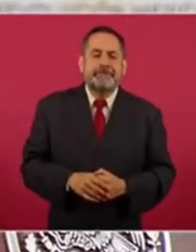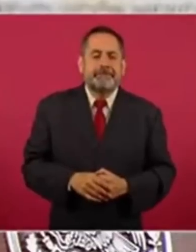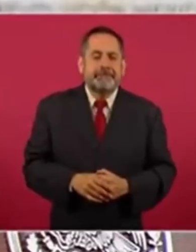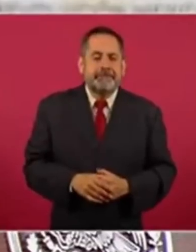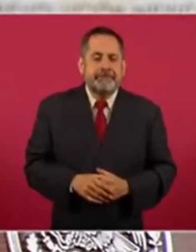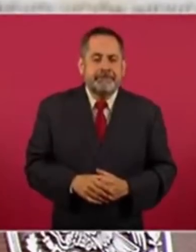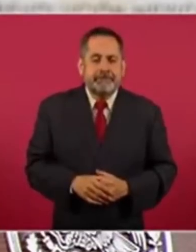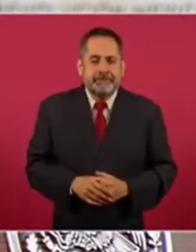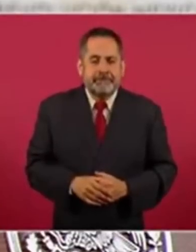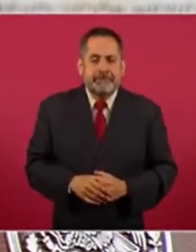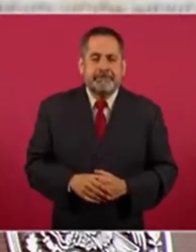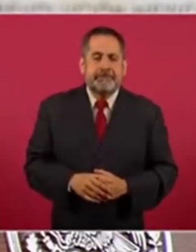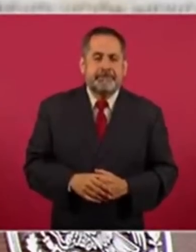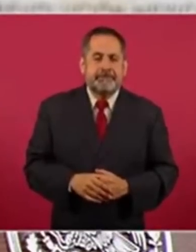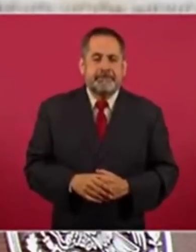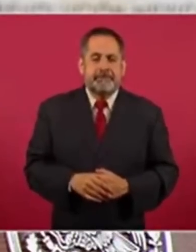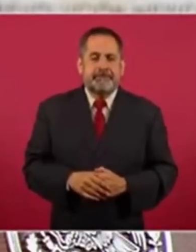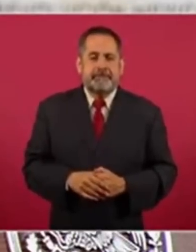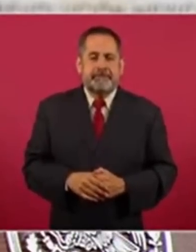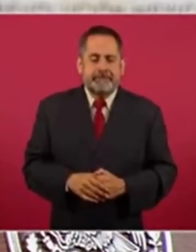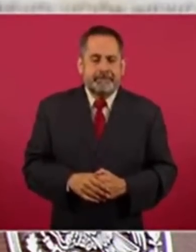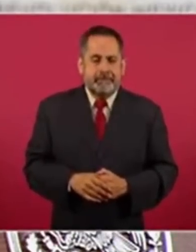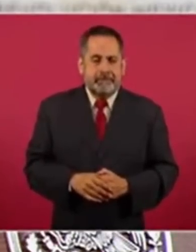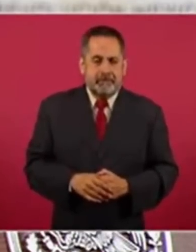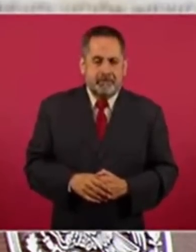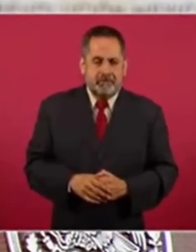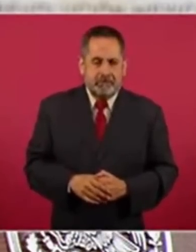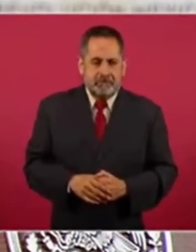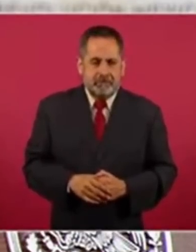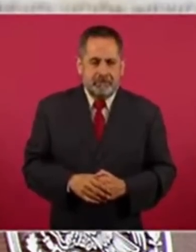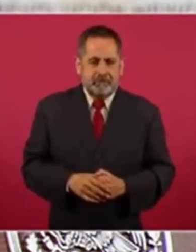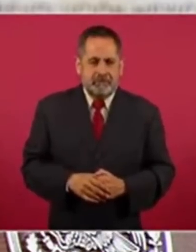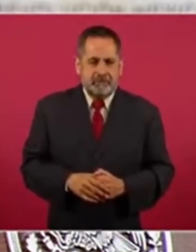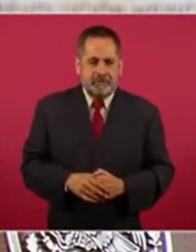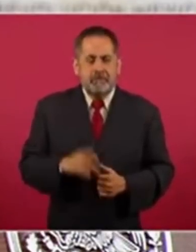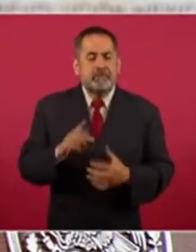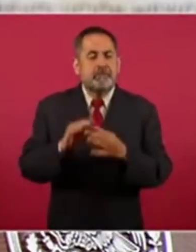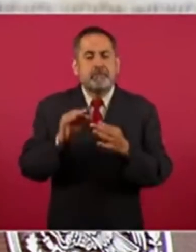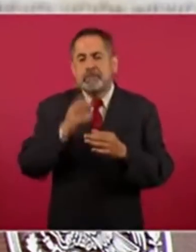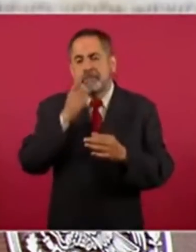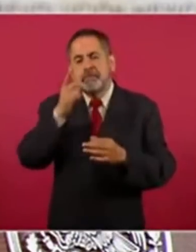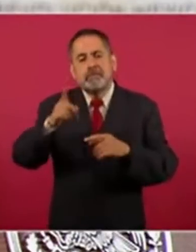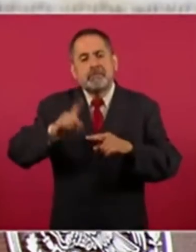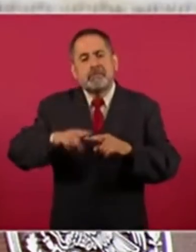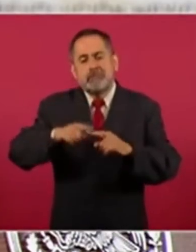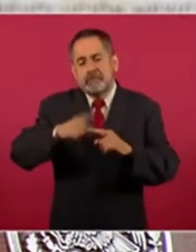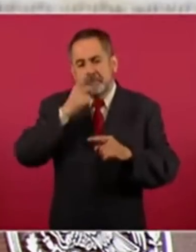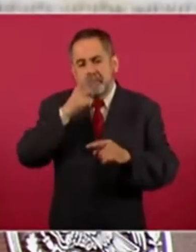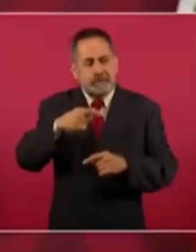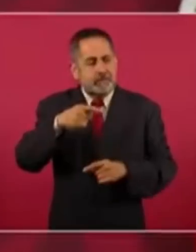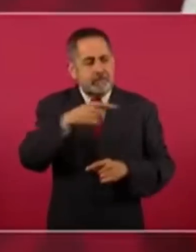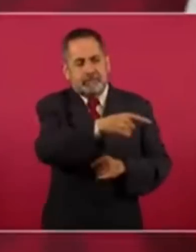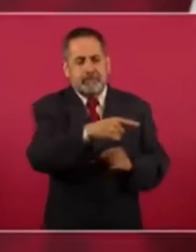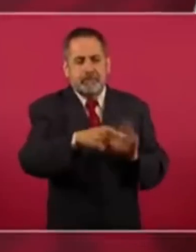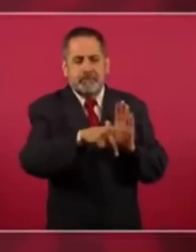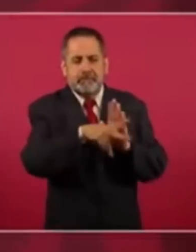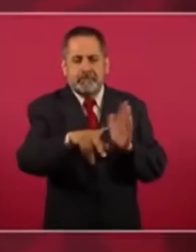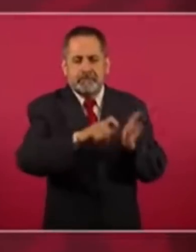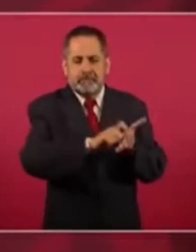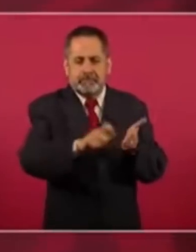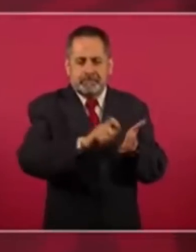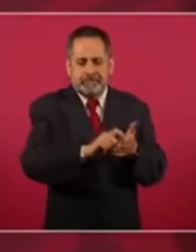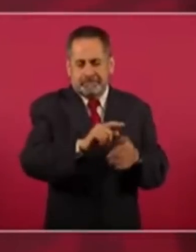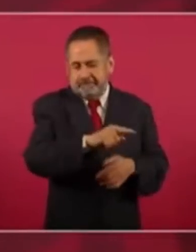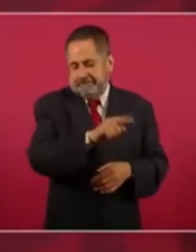lo que escribió o dijo un periodista de estos